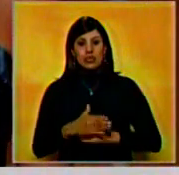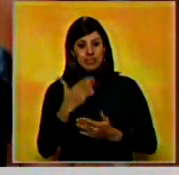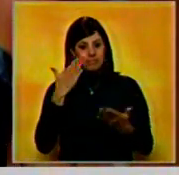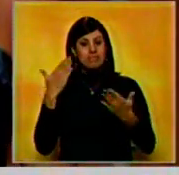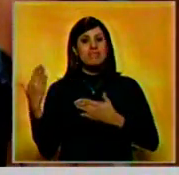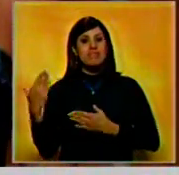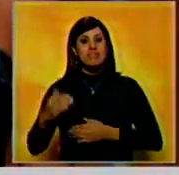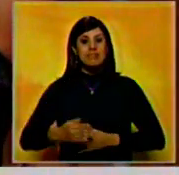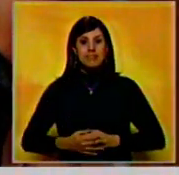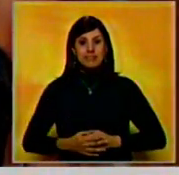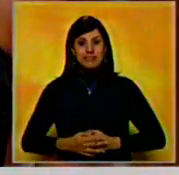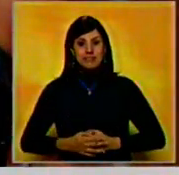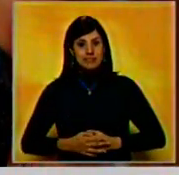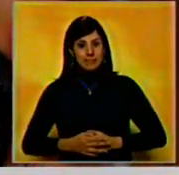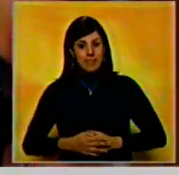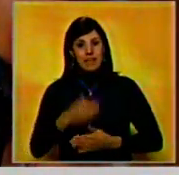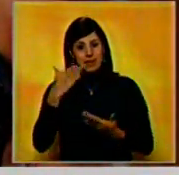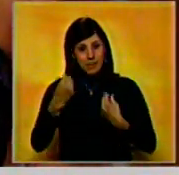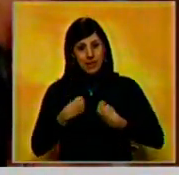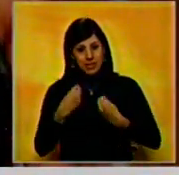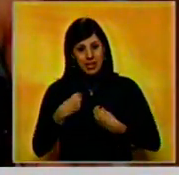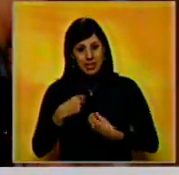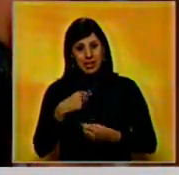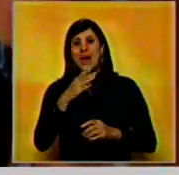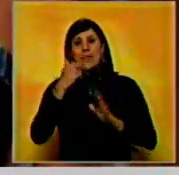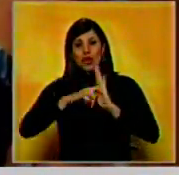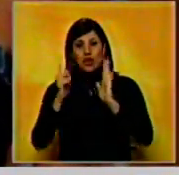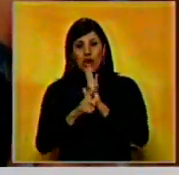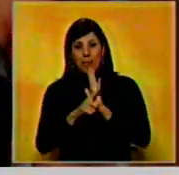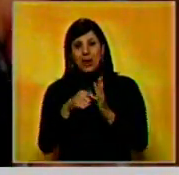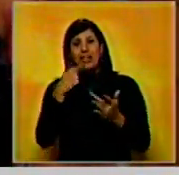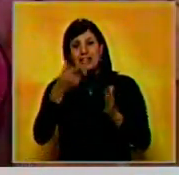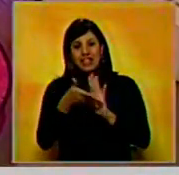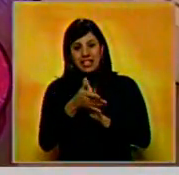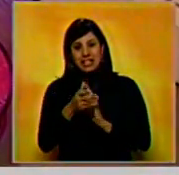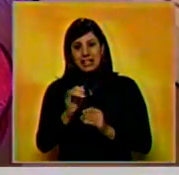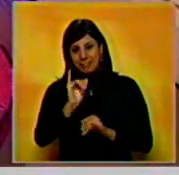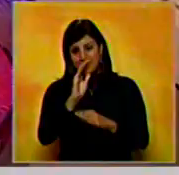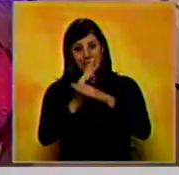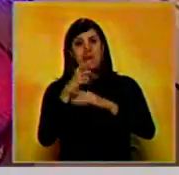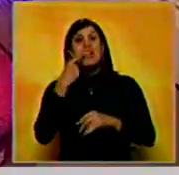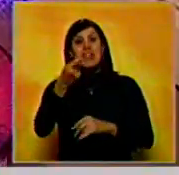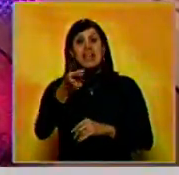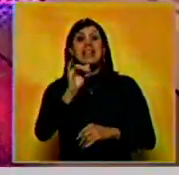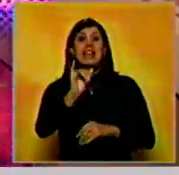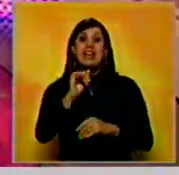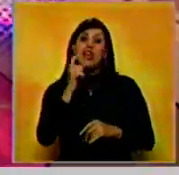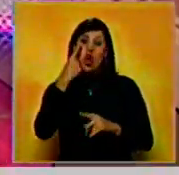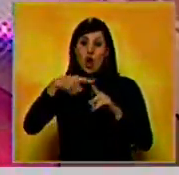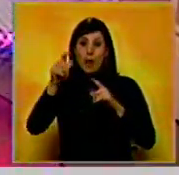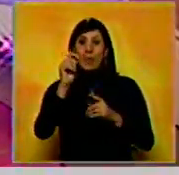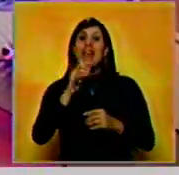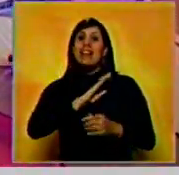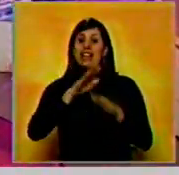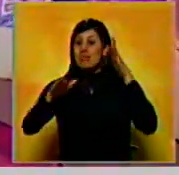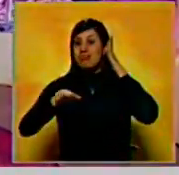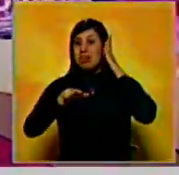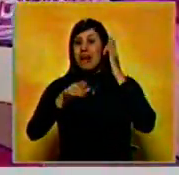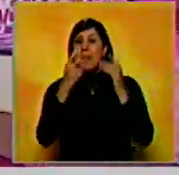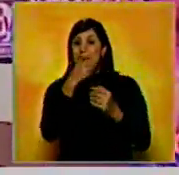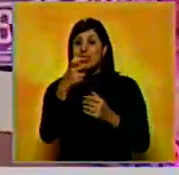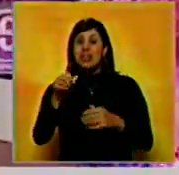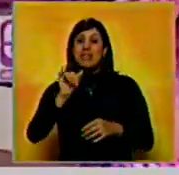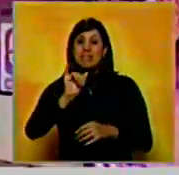cambiamos de tema porque David Guetta puso a vibrar a los